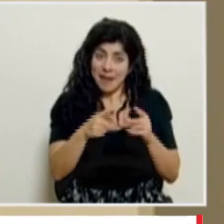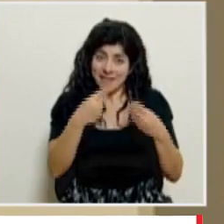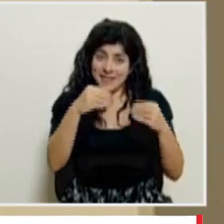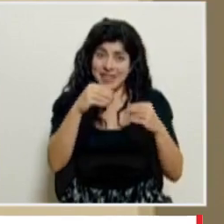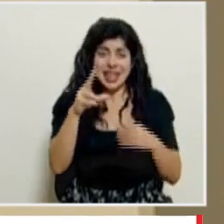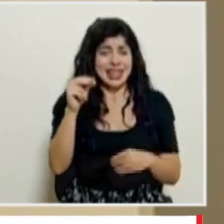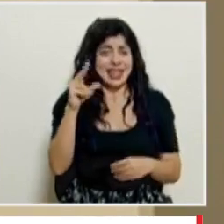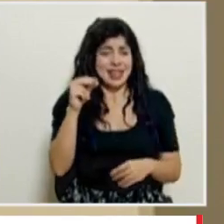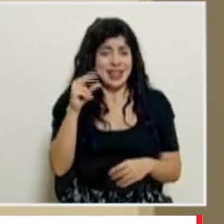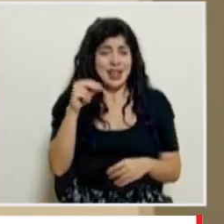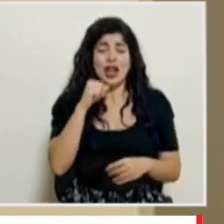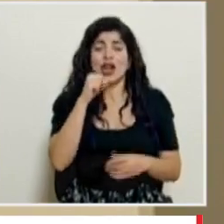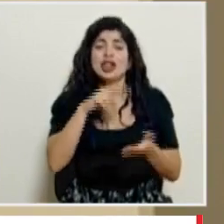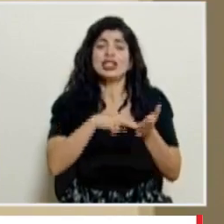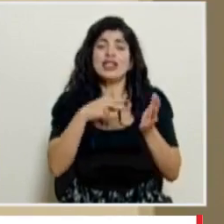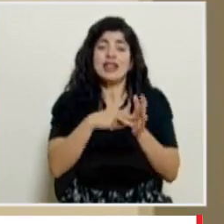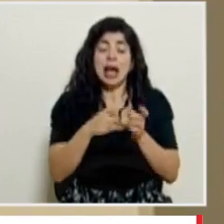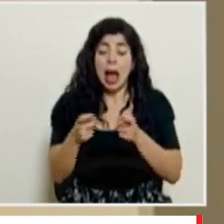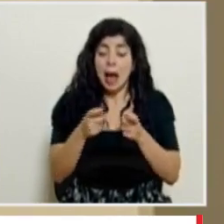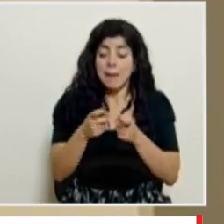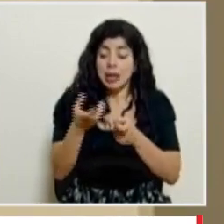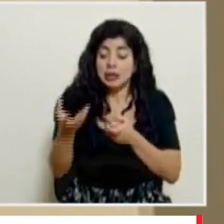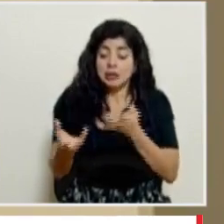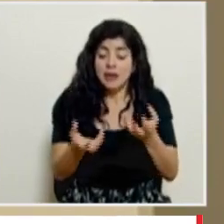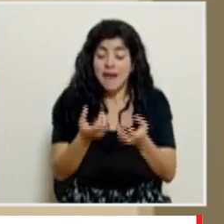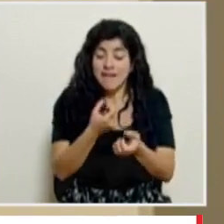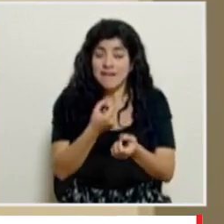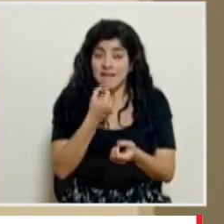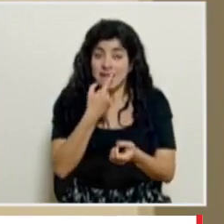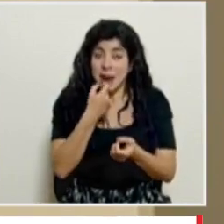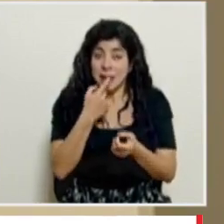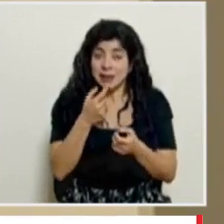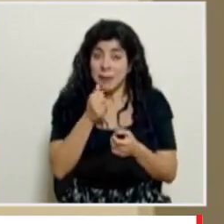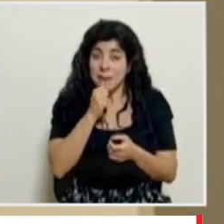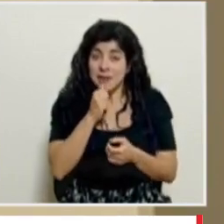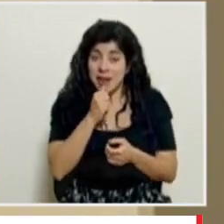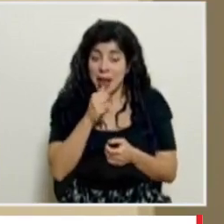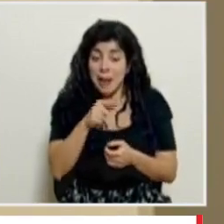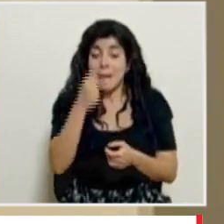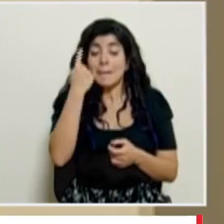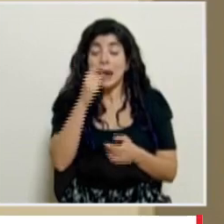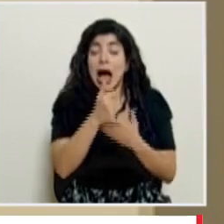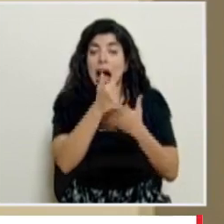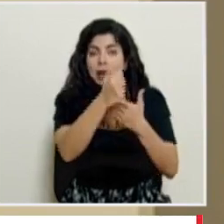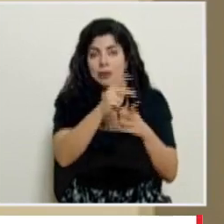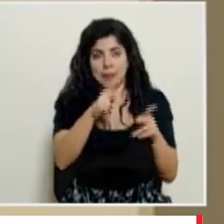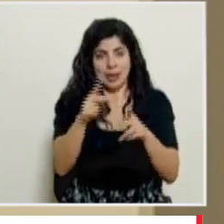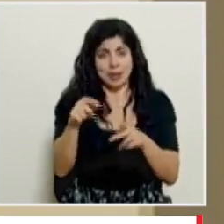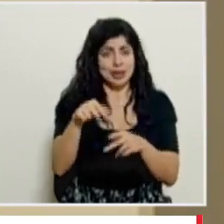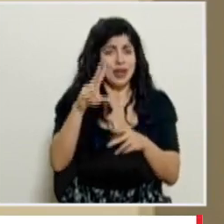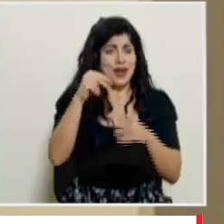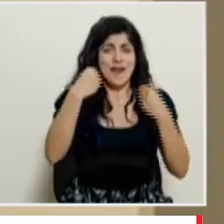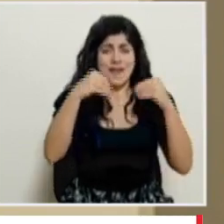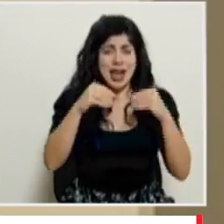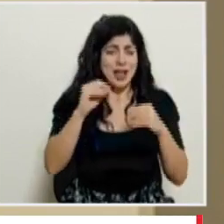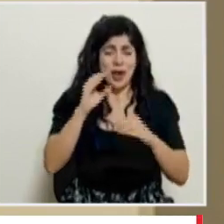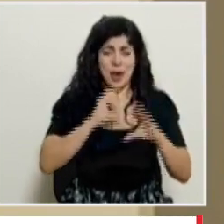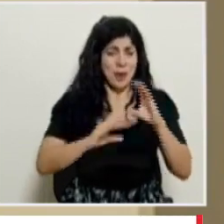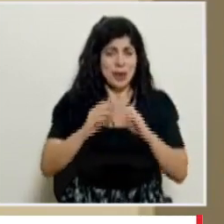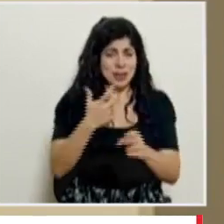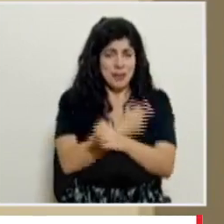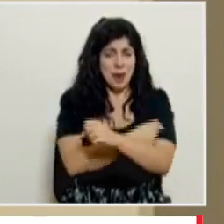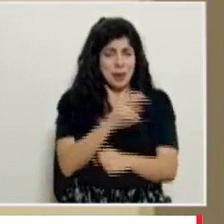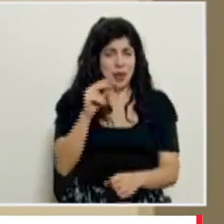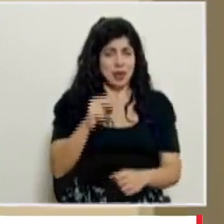vendiendo o sea no es que no significa que se administre en una farmacia privada es un instrumento para llegar a la población pero no es que se está vendiendo se está comercializando la vacuna